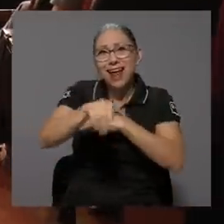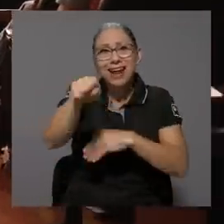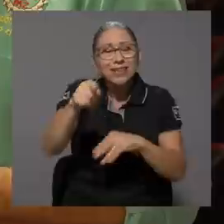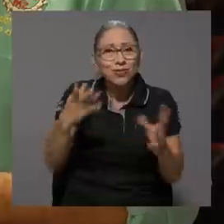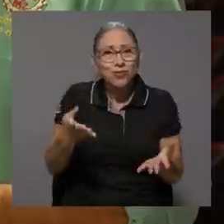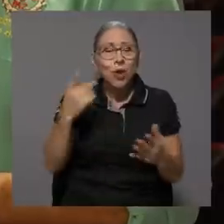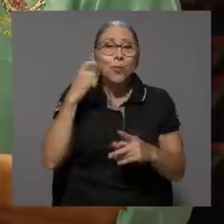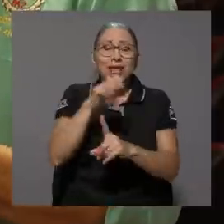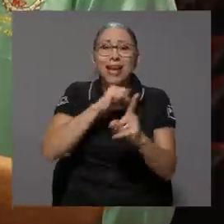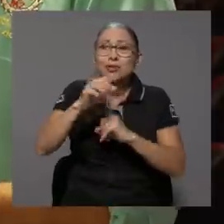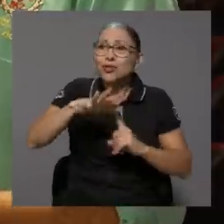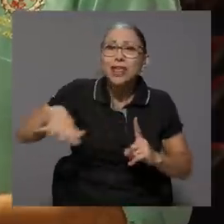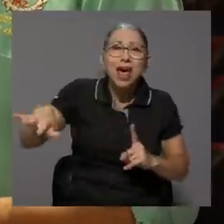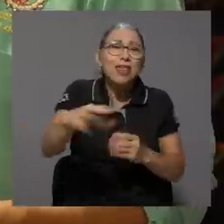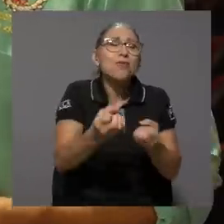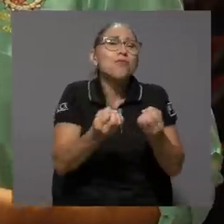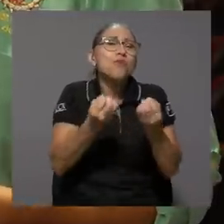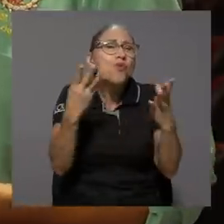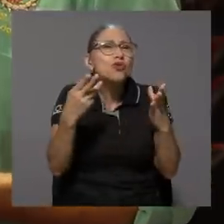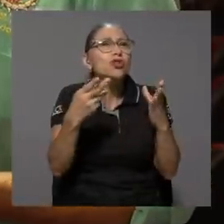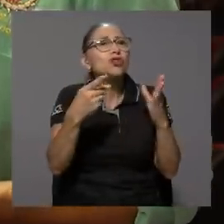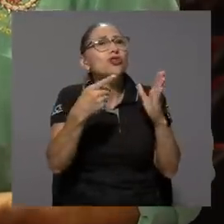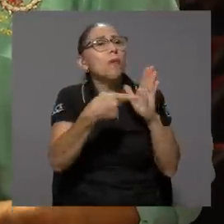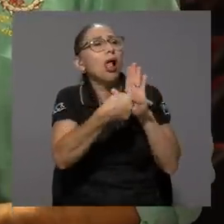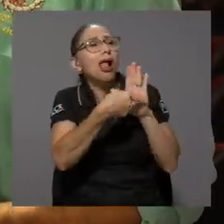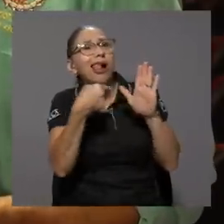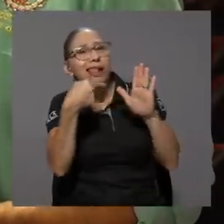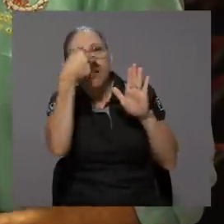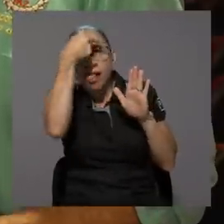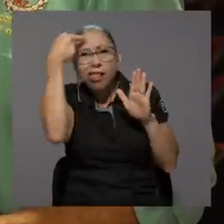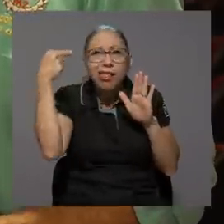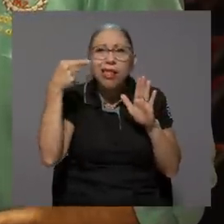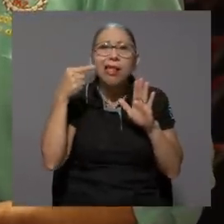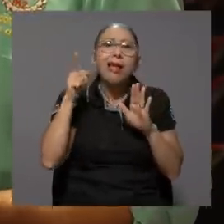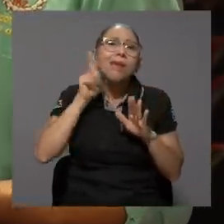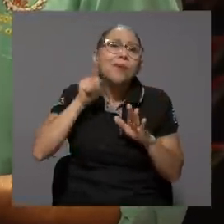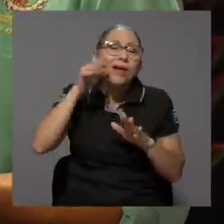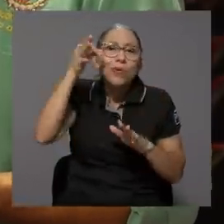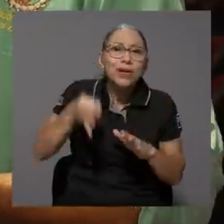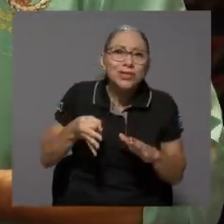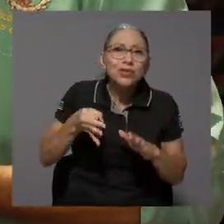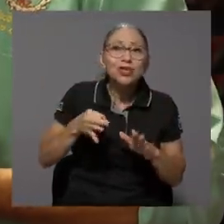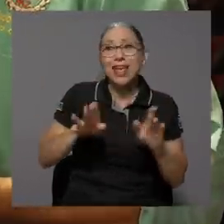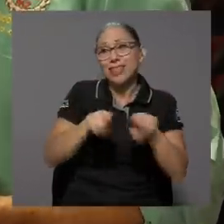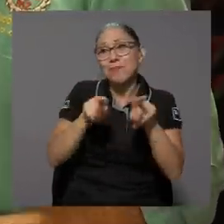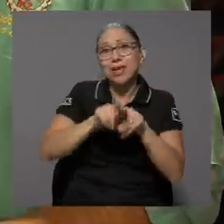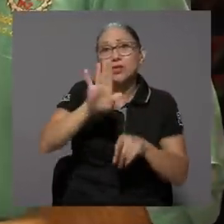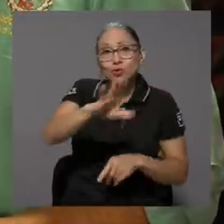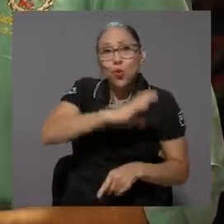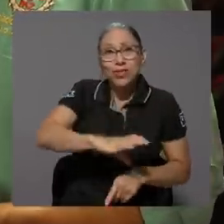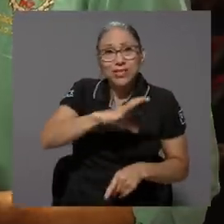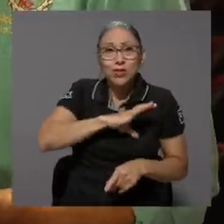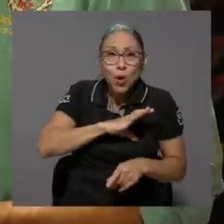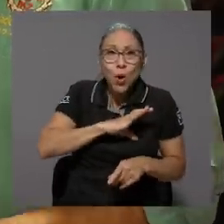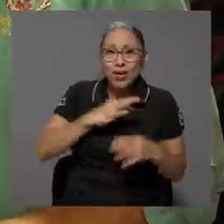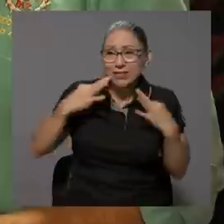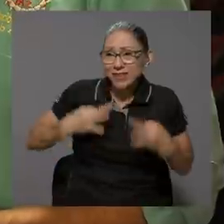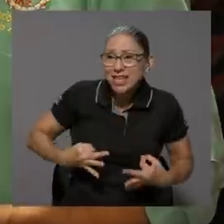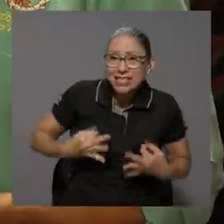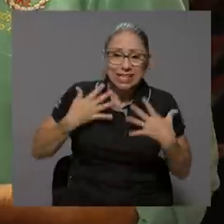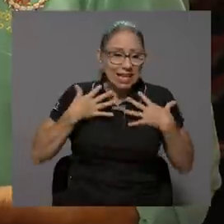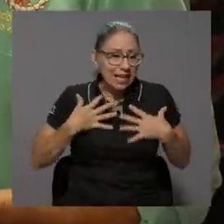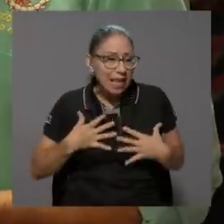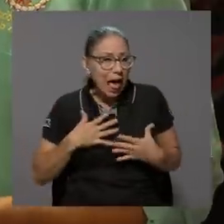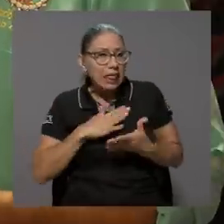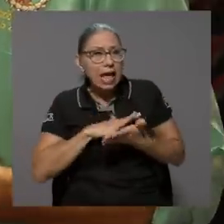en la sociedad hay muchos prejuicios, además las condiciones físicas de ellos o de sanidad de ellos, de aseo,